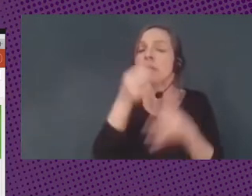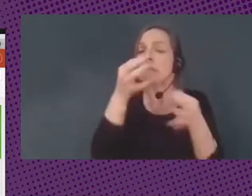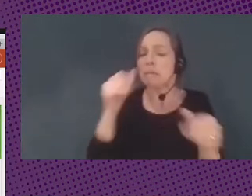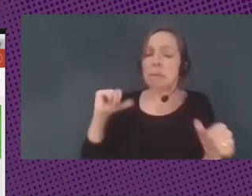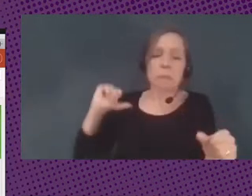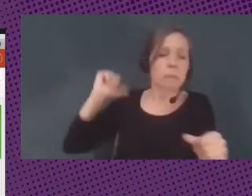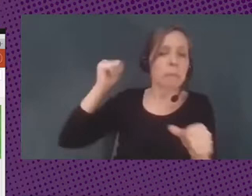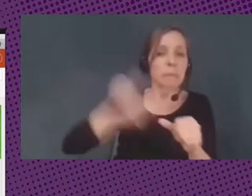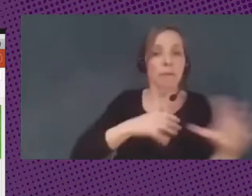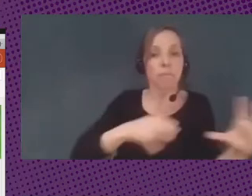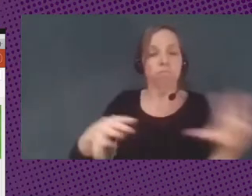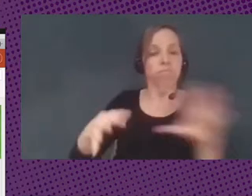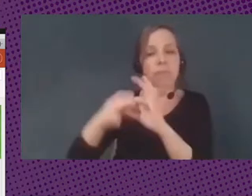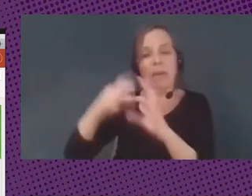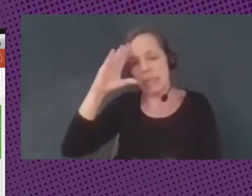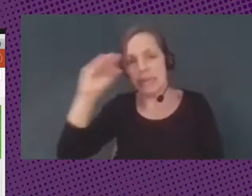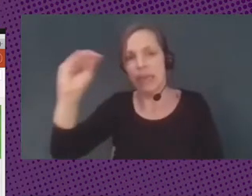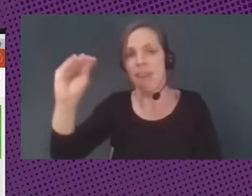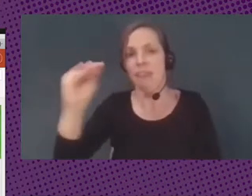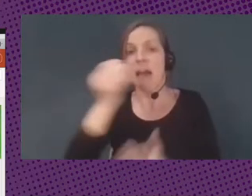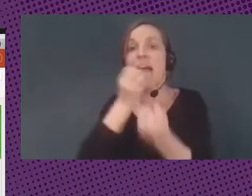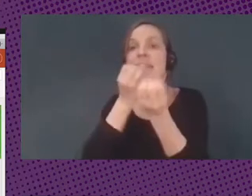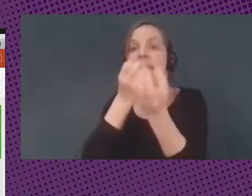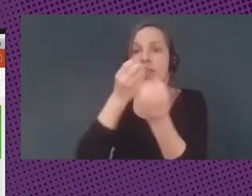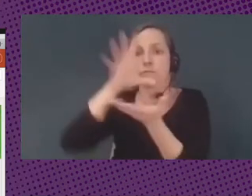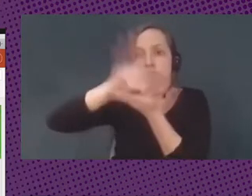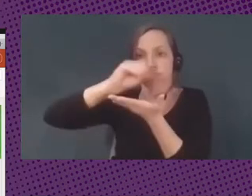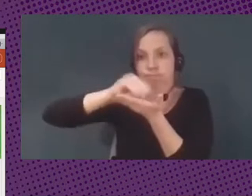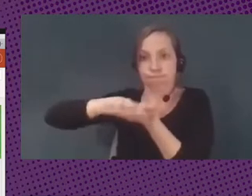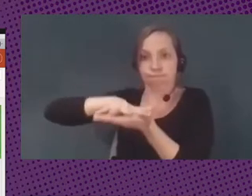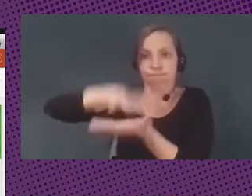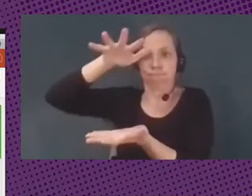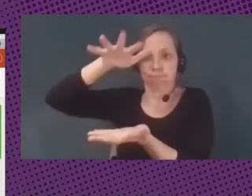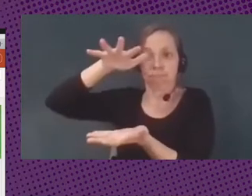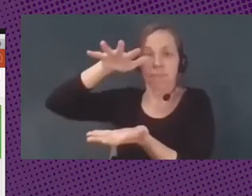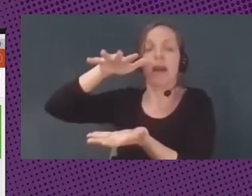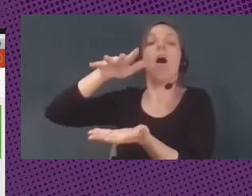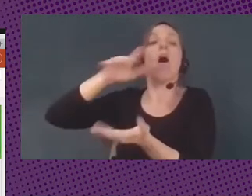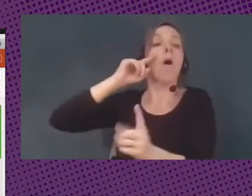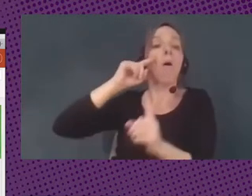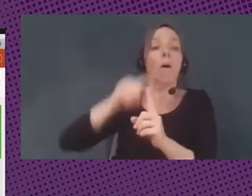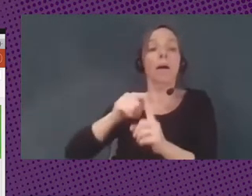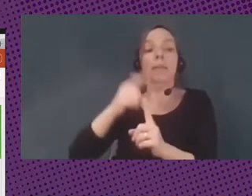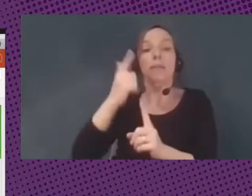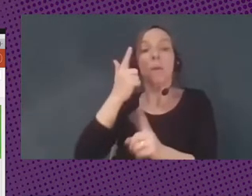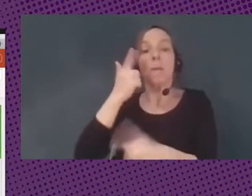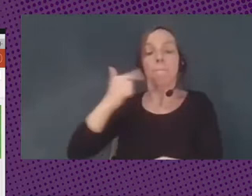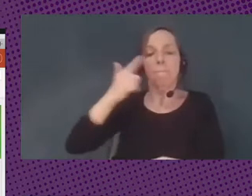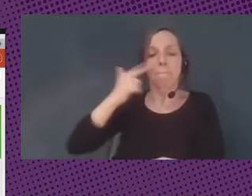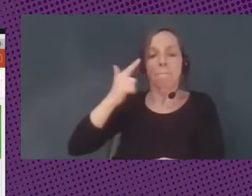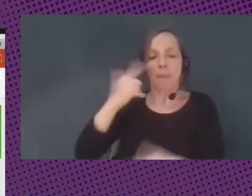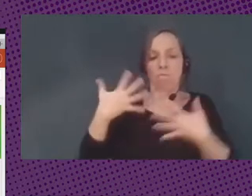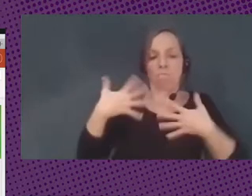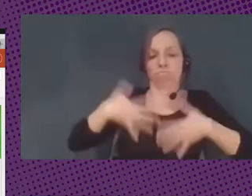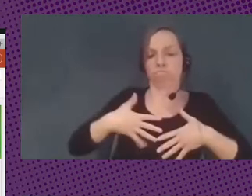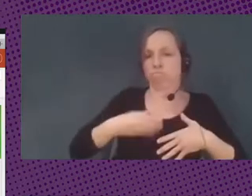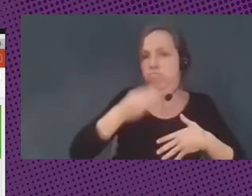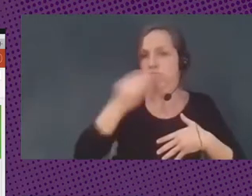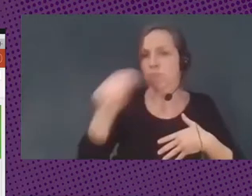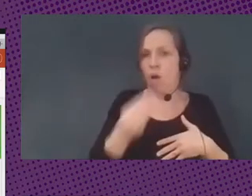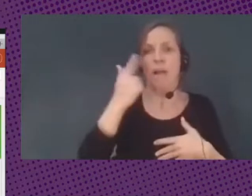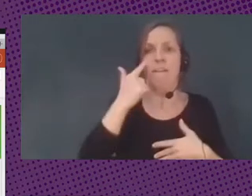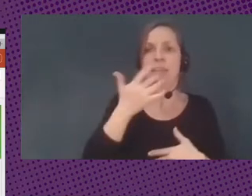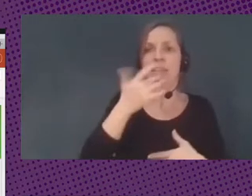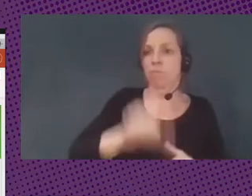a la agregación de datos para tener más información para la banca, para los bancos. Entonces,